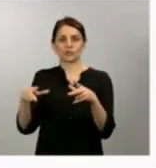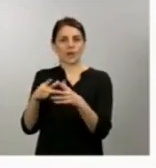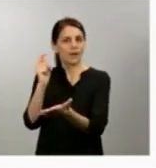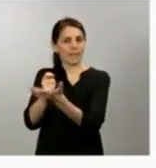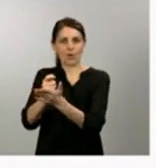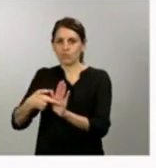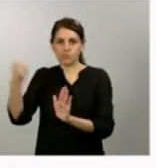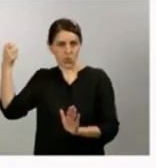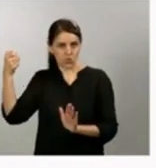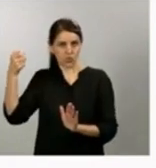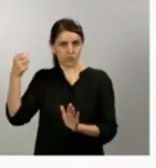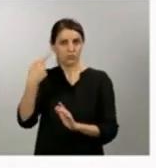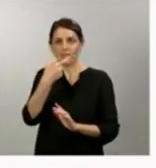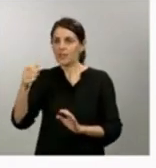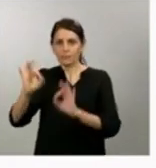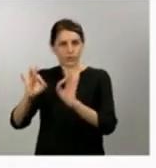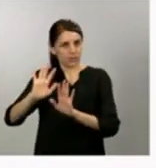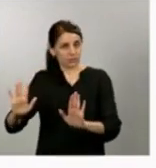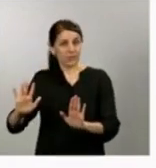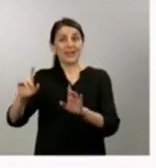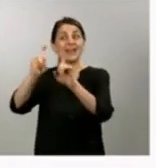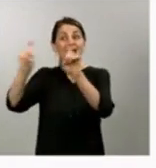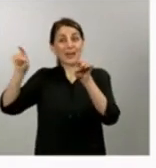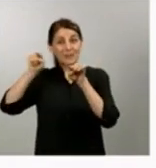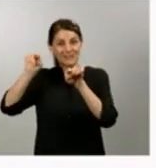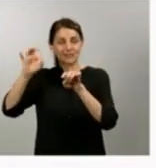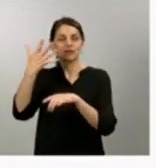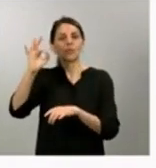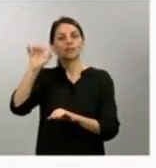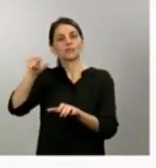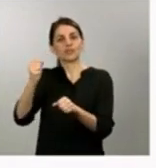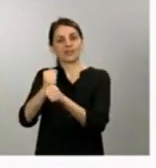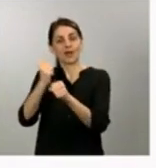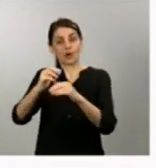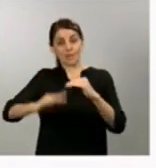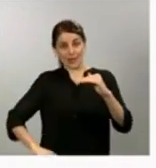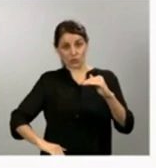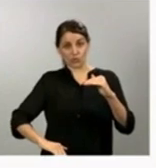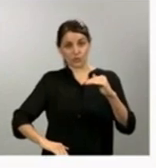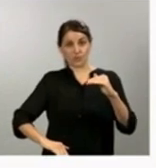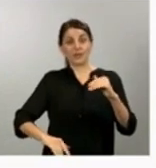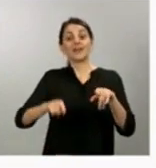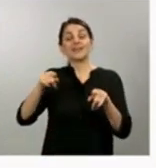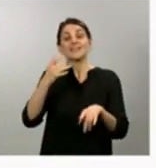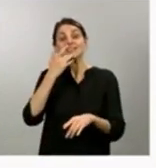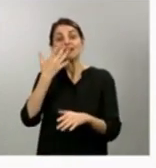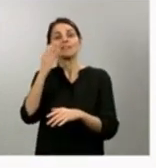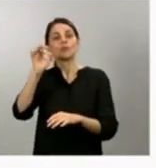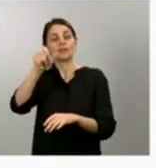caso de las empresas con menos de 50 trabajadores y que es del 75% en el caso del resto de las empresas.